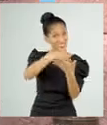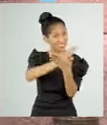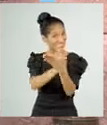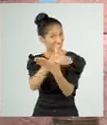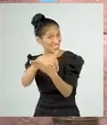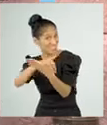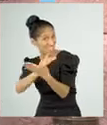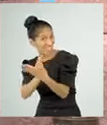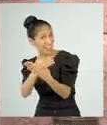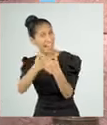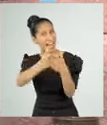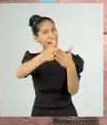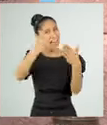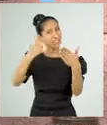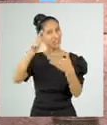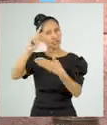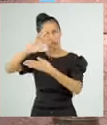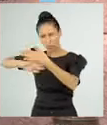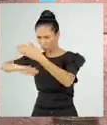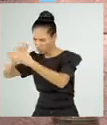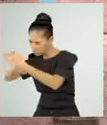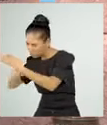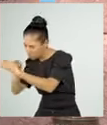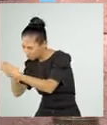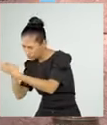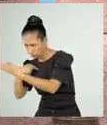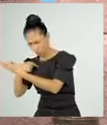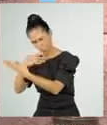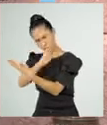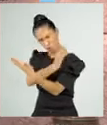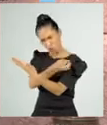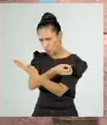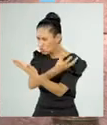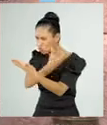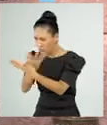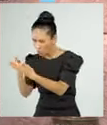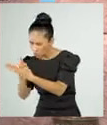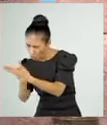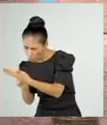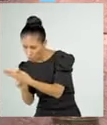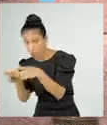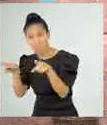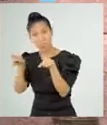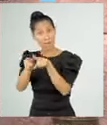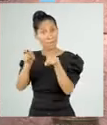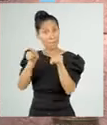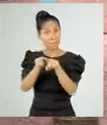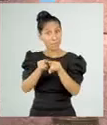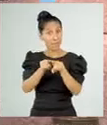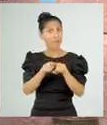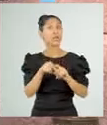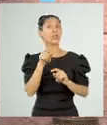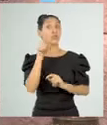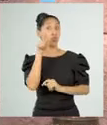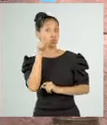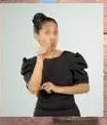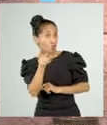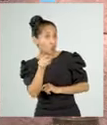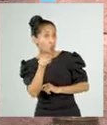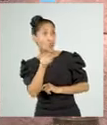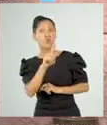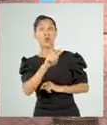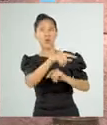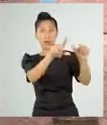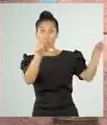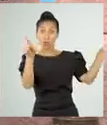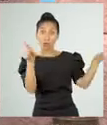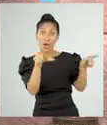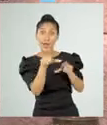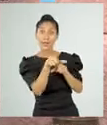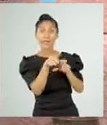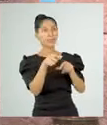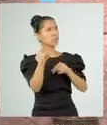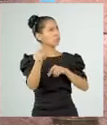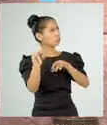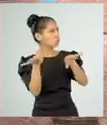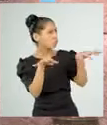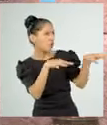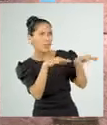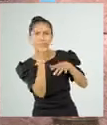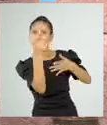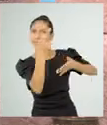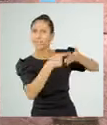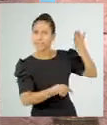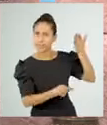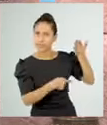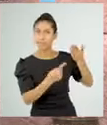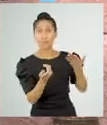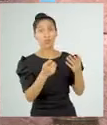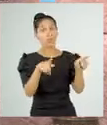instrucciones de uso de un electrodoméstico, normas de comportamiento en un lugar determinado y muchas otras situaciones